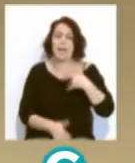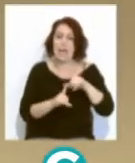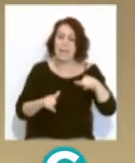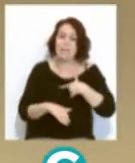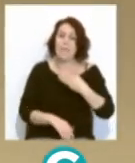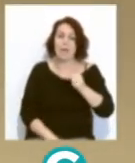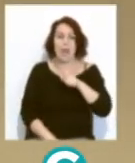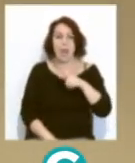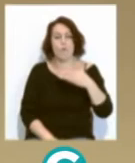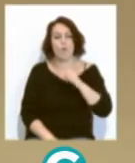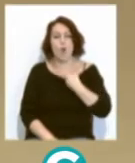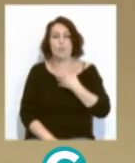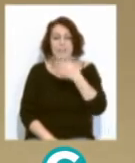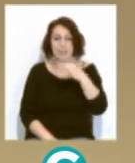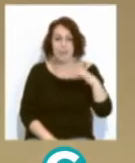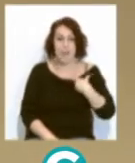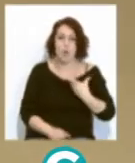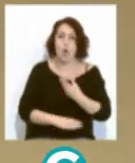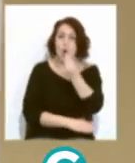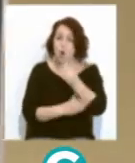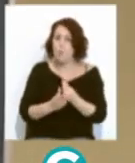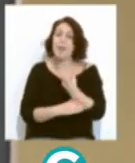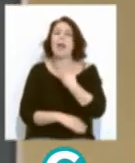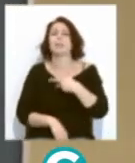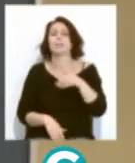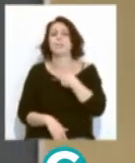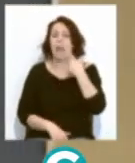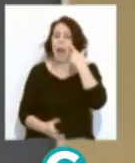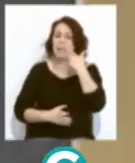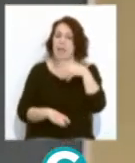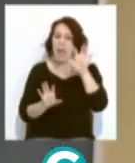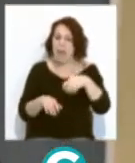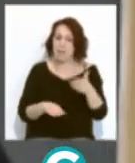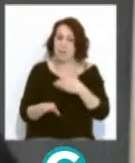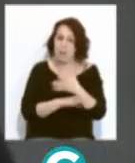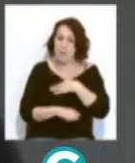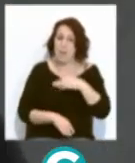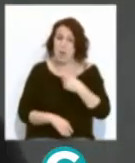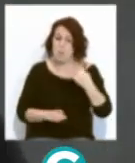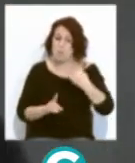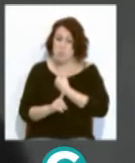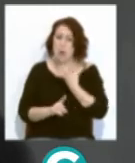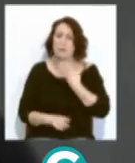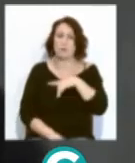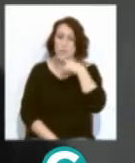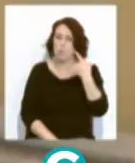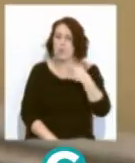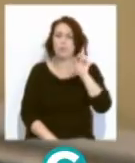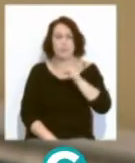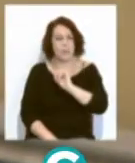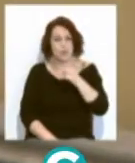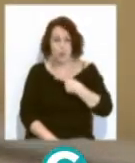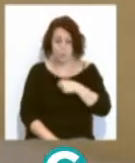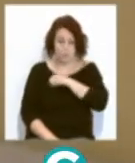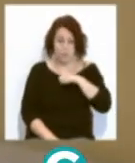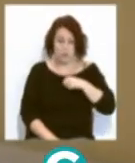Balbo, Sanseveriano, Columela y la Escuela de Arte de Cádiz. No solo duelen los golpes, narra la vivencia personal de